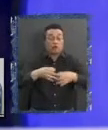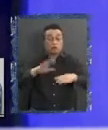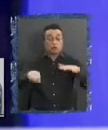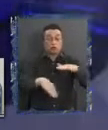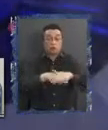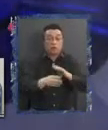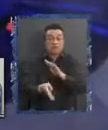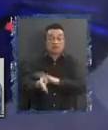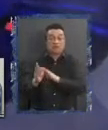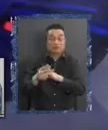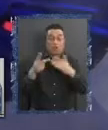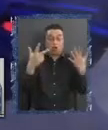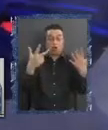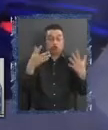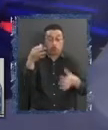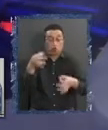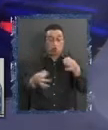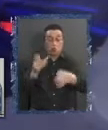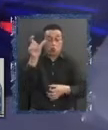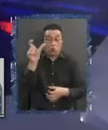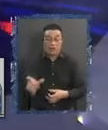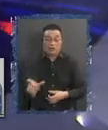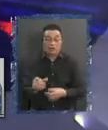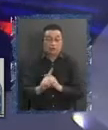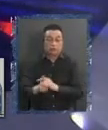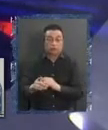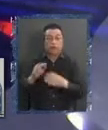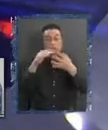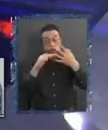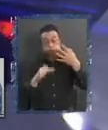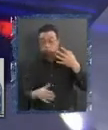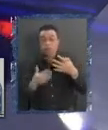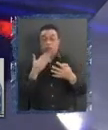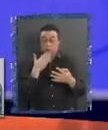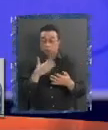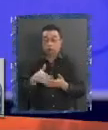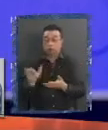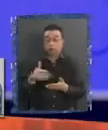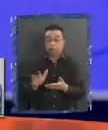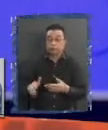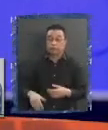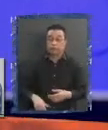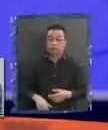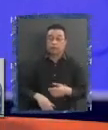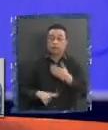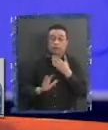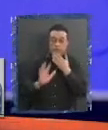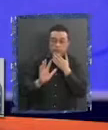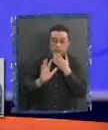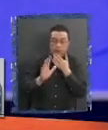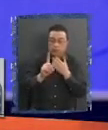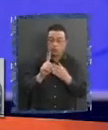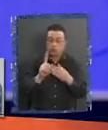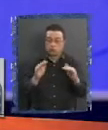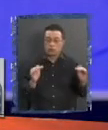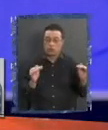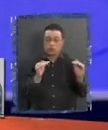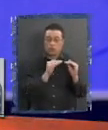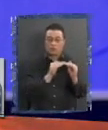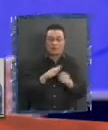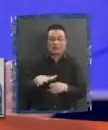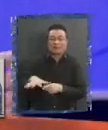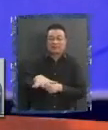jueces de inmediato y para abajo igual me gustaría escuchar a Zúñiga creo que no son equivalentes las situaciones